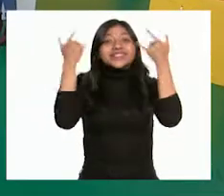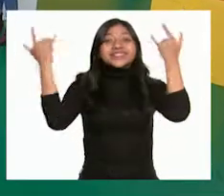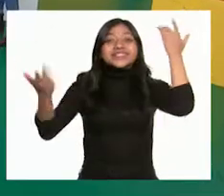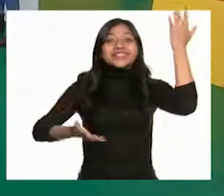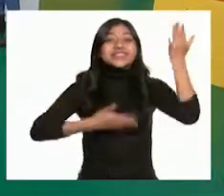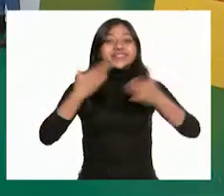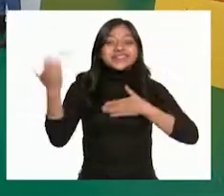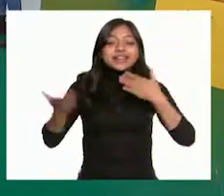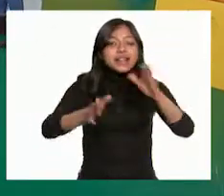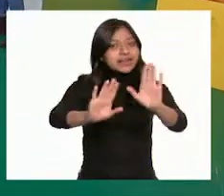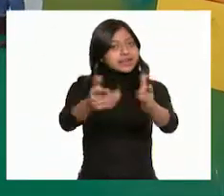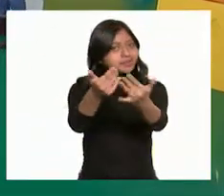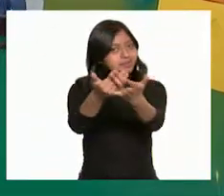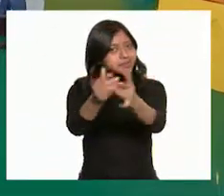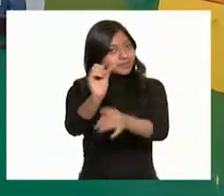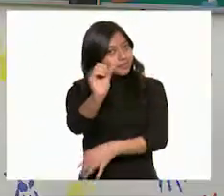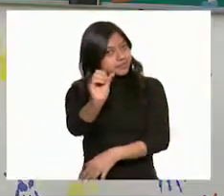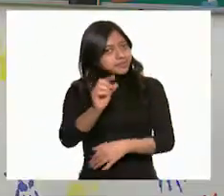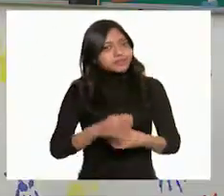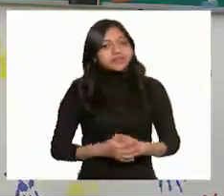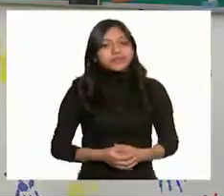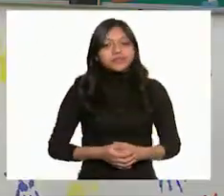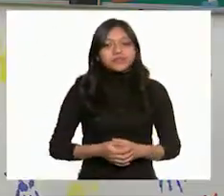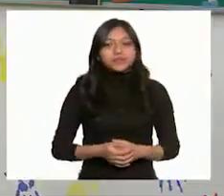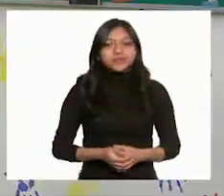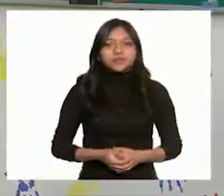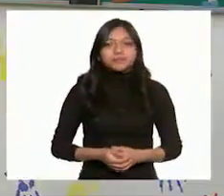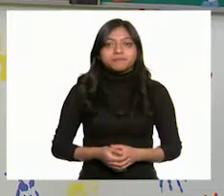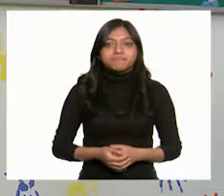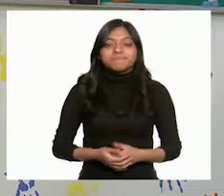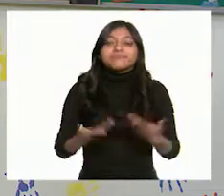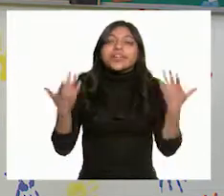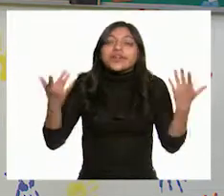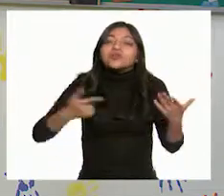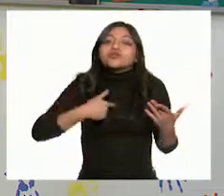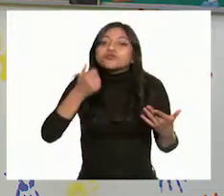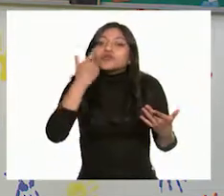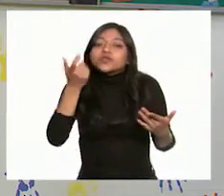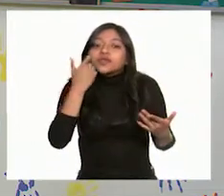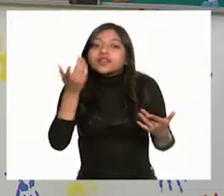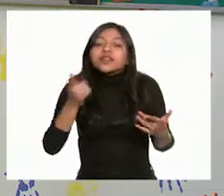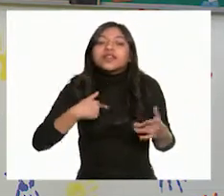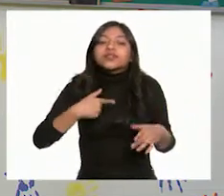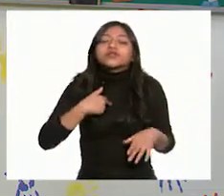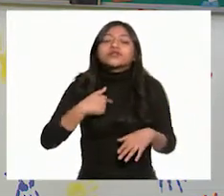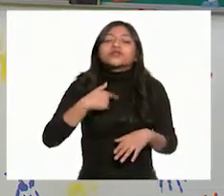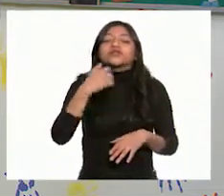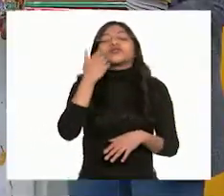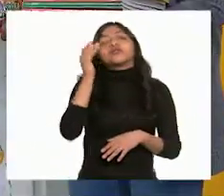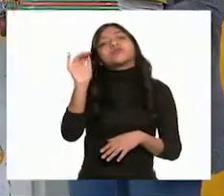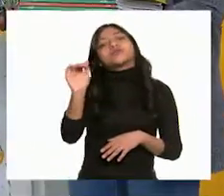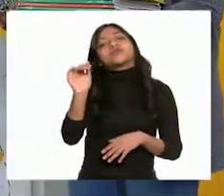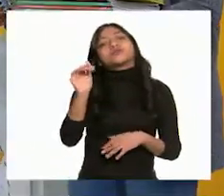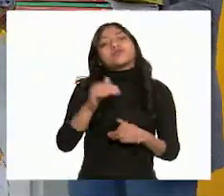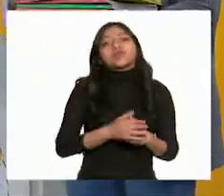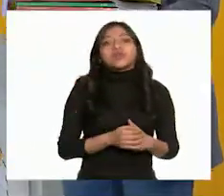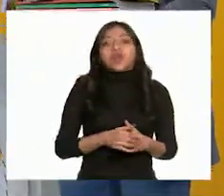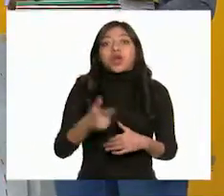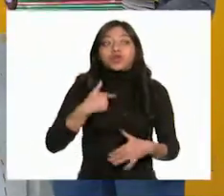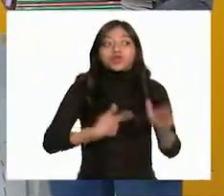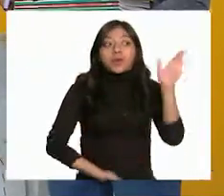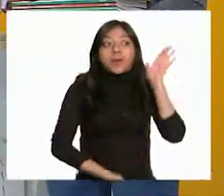Este libro se llama Lamentables Datos Animales. Pero espérame tantito. ¿qué quieres ahora? Pues es que quiero pedirle algo, maestra, que antes de